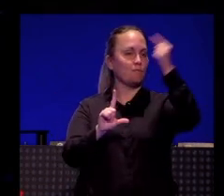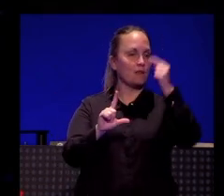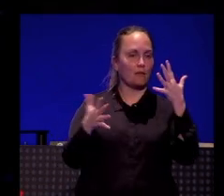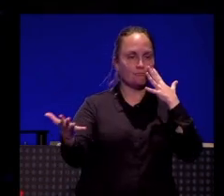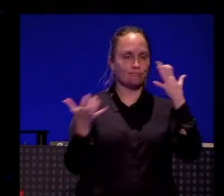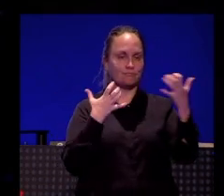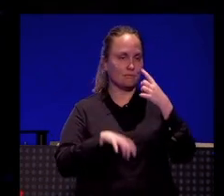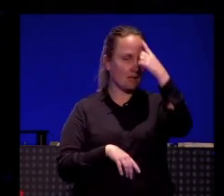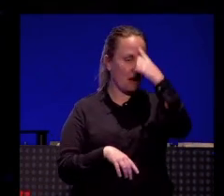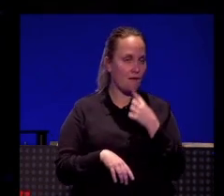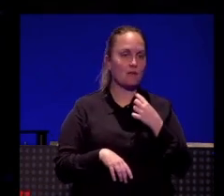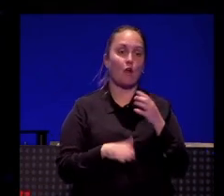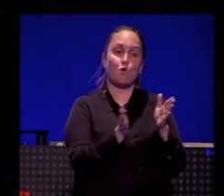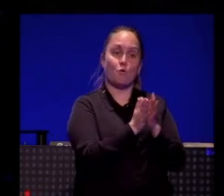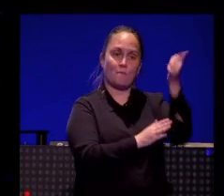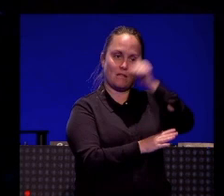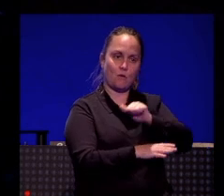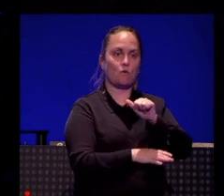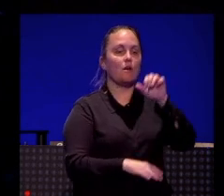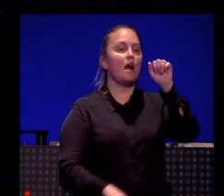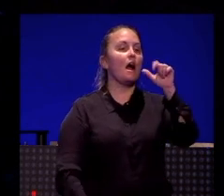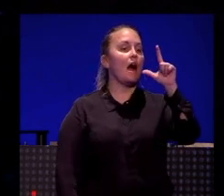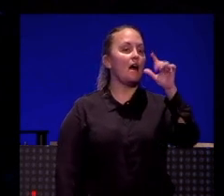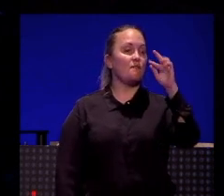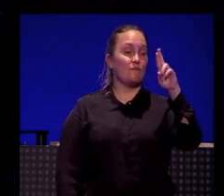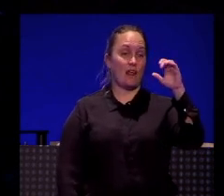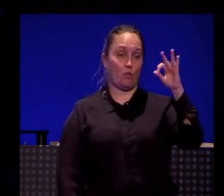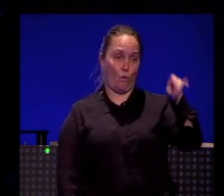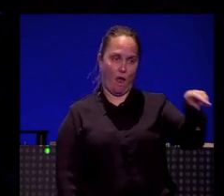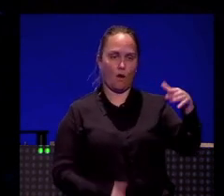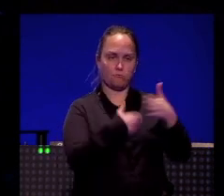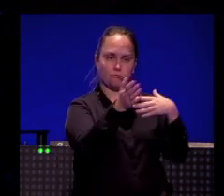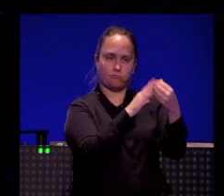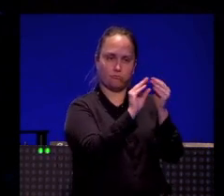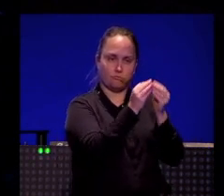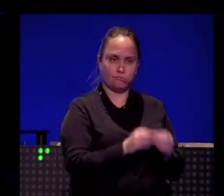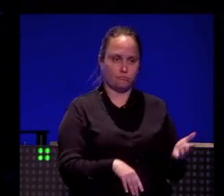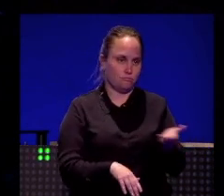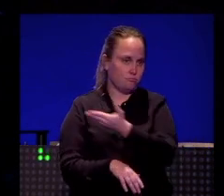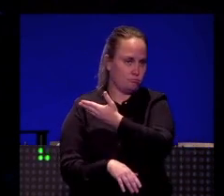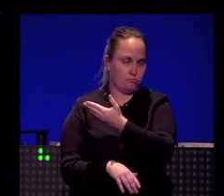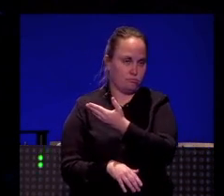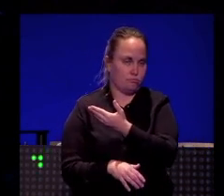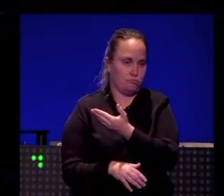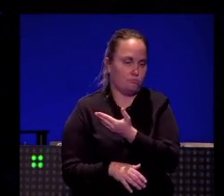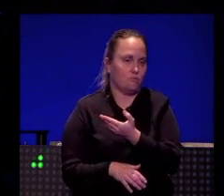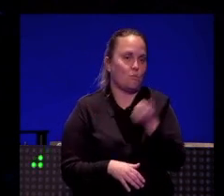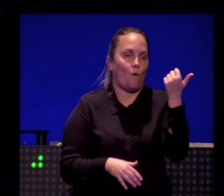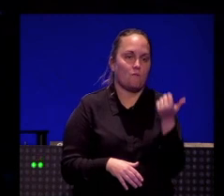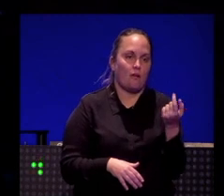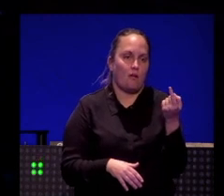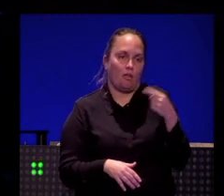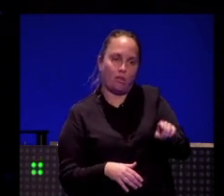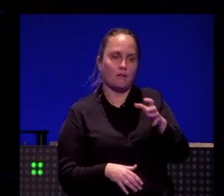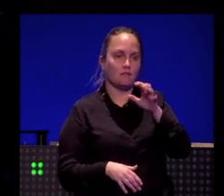la semana, que nos la hace un compañero, Alfredo Botuerbas. Y que bueno, ahí lo podéis ver, es un poco de sátira, ¿no?